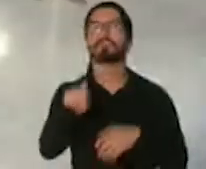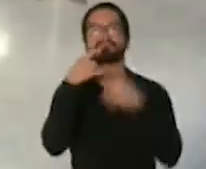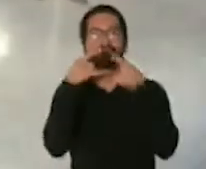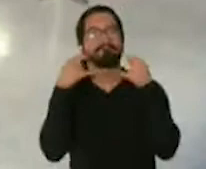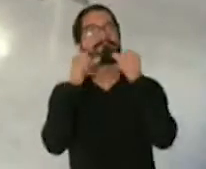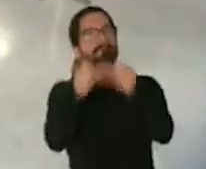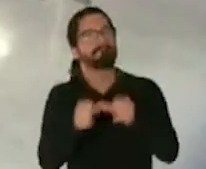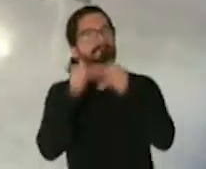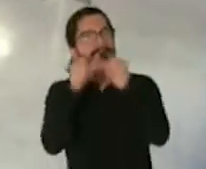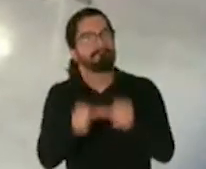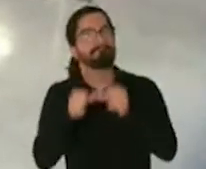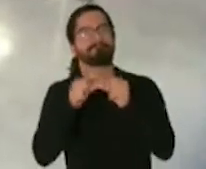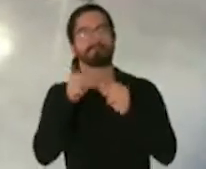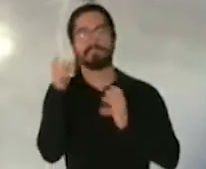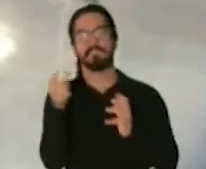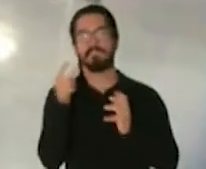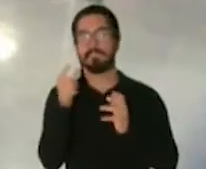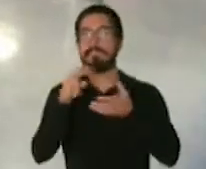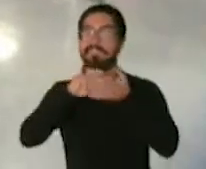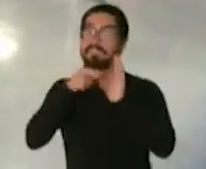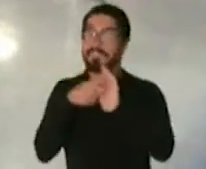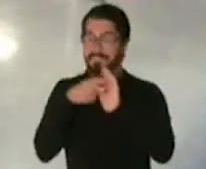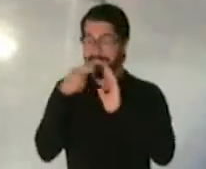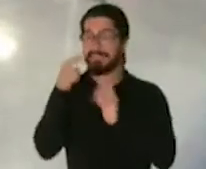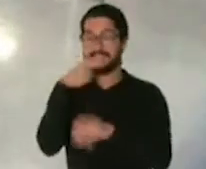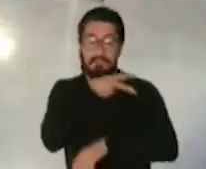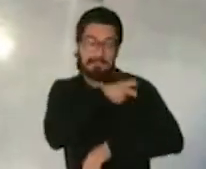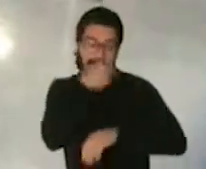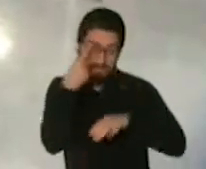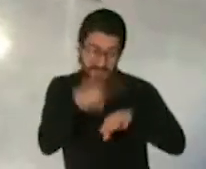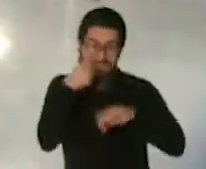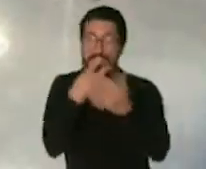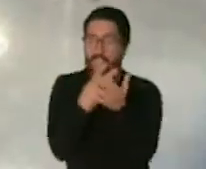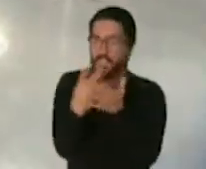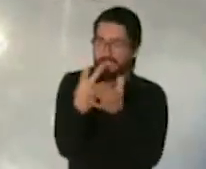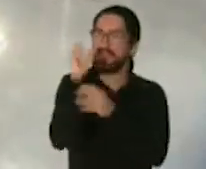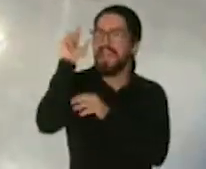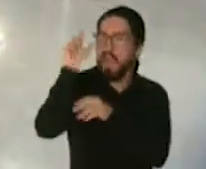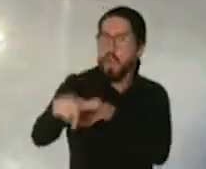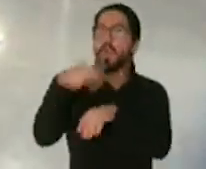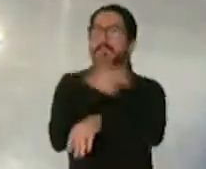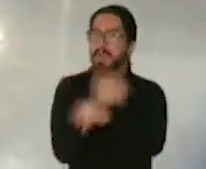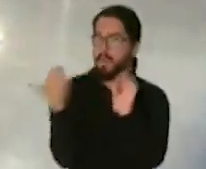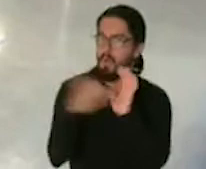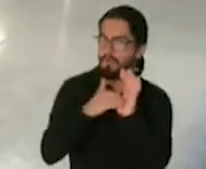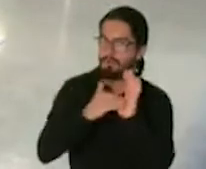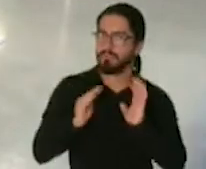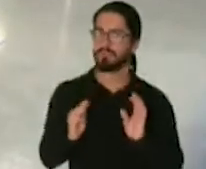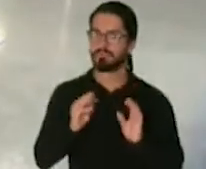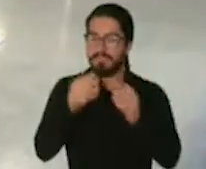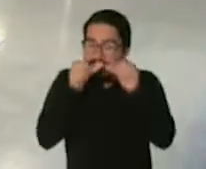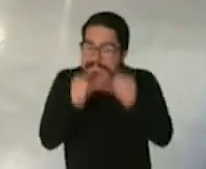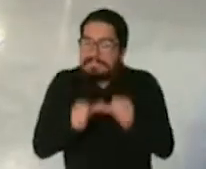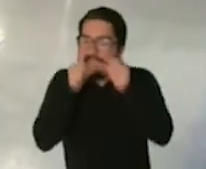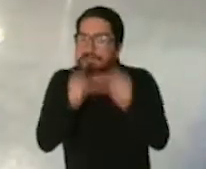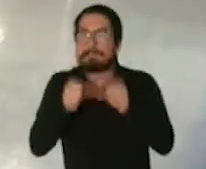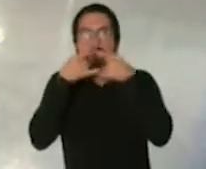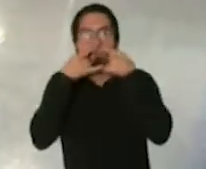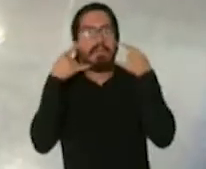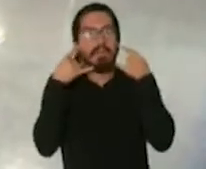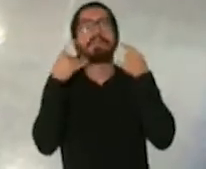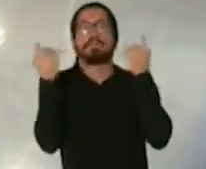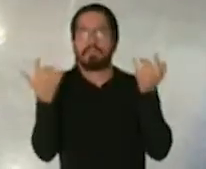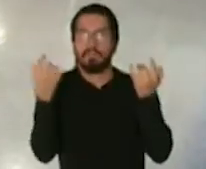semanas que tengamos los anticuerpos y esto va a ser un proceso que todavía vamos a seguir hablando de mascarilla y distancia y yo creo que oye vamos a aprender por lo menos la